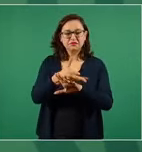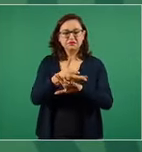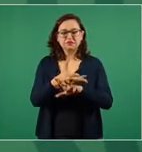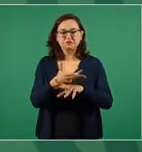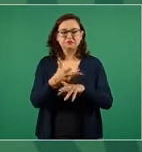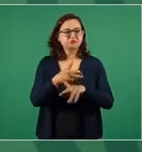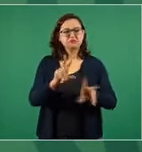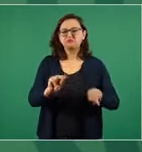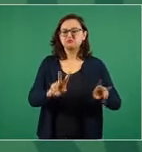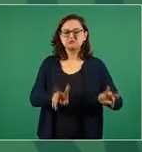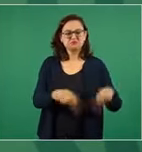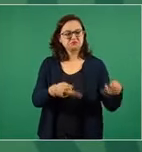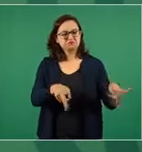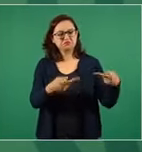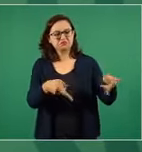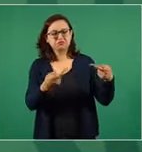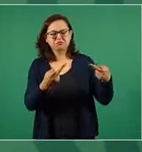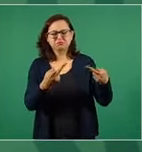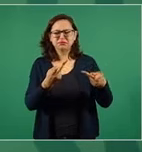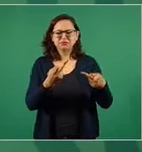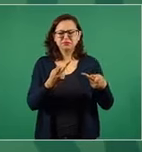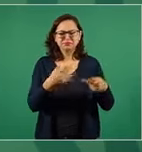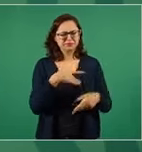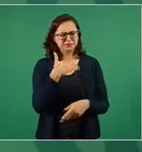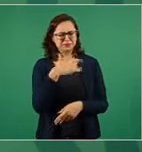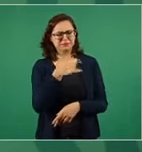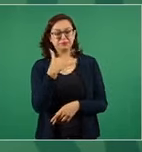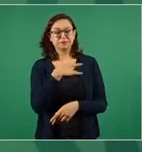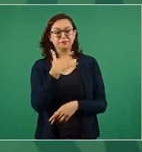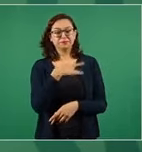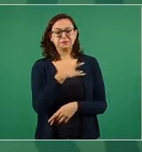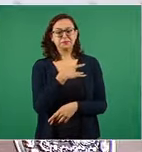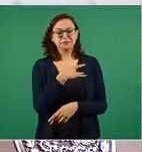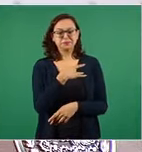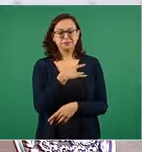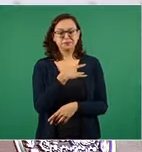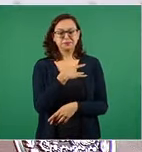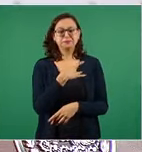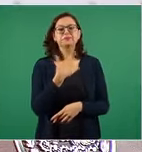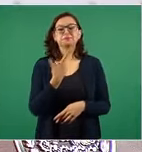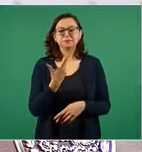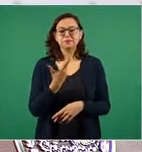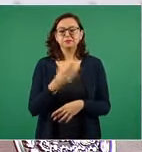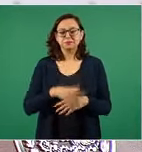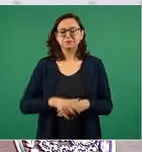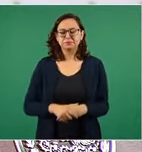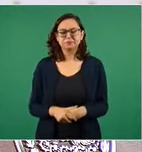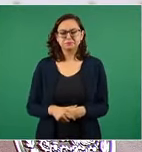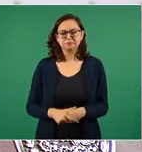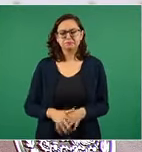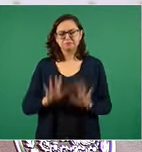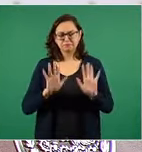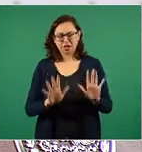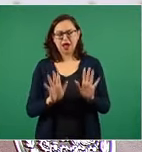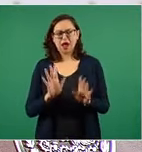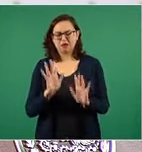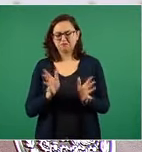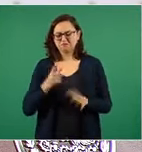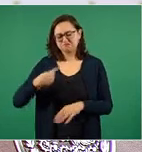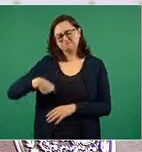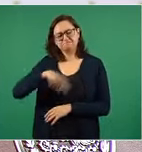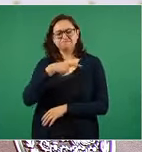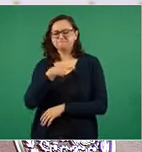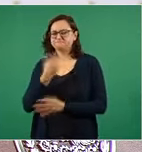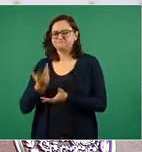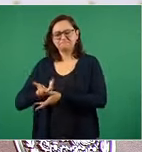que corresponden en tres direcciones,